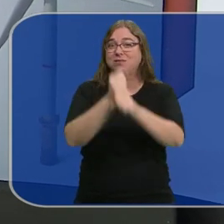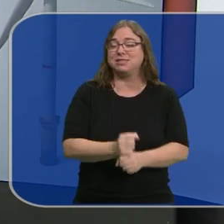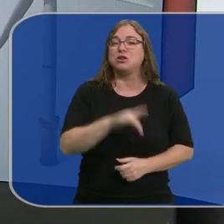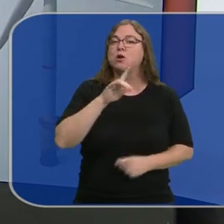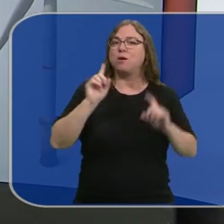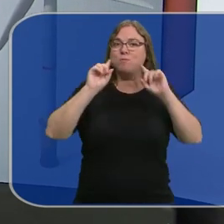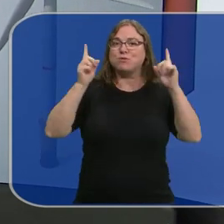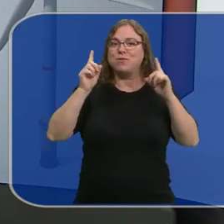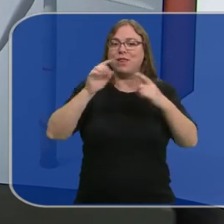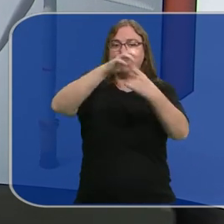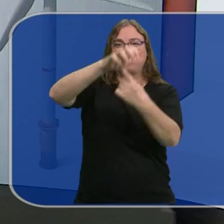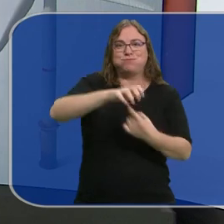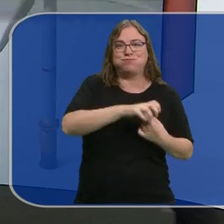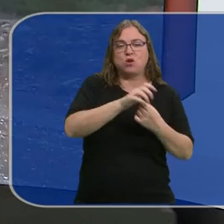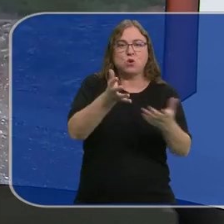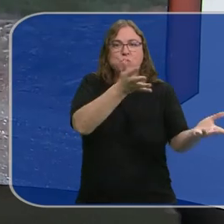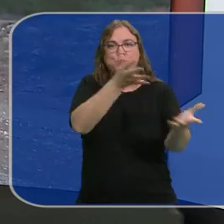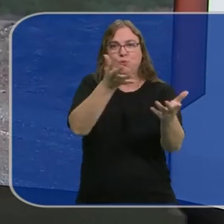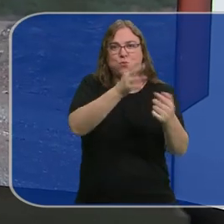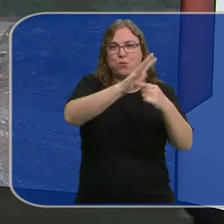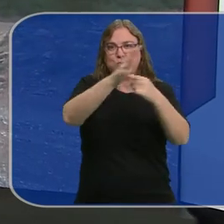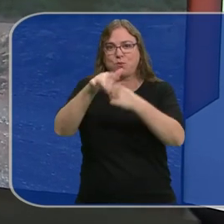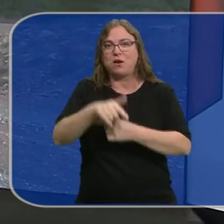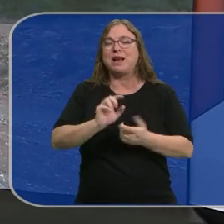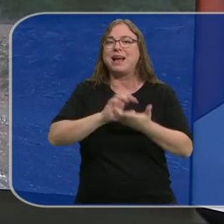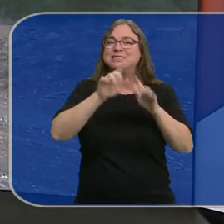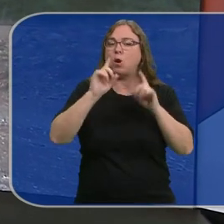instalación del primer parque eólico de Castilla y León. Lucía Navas.